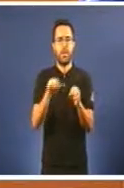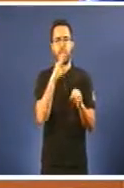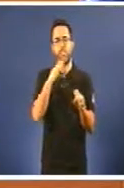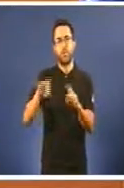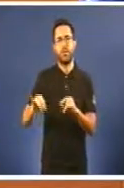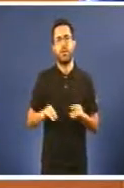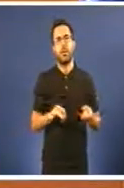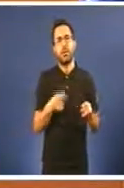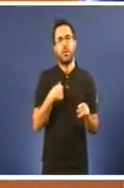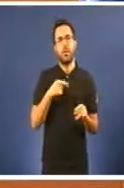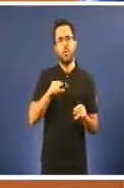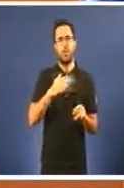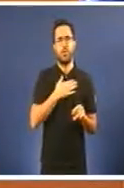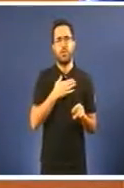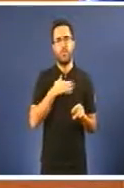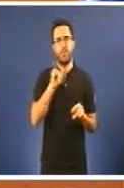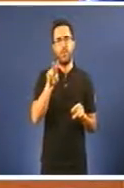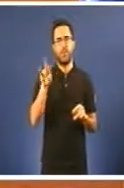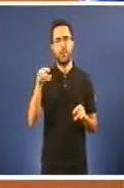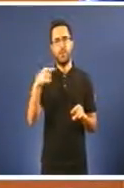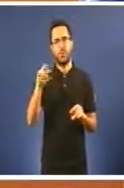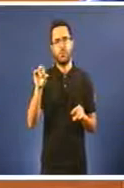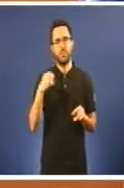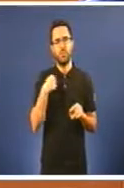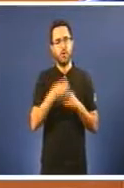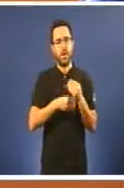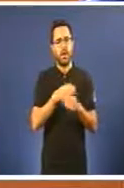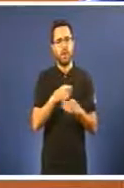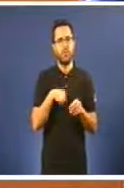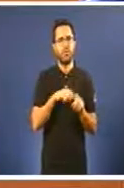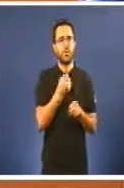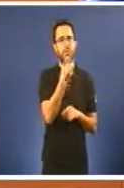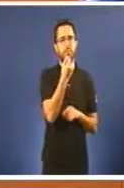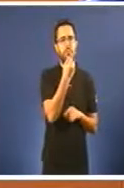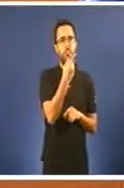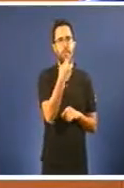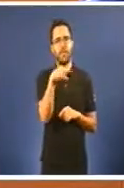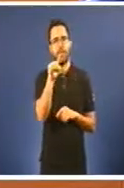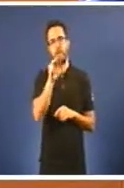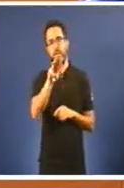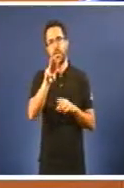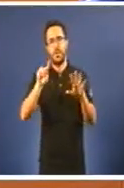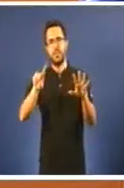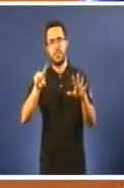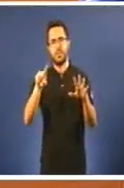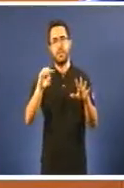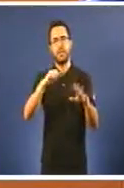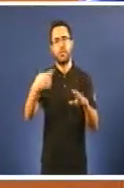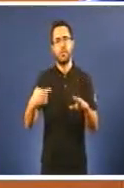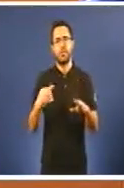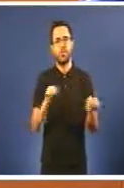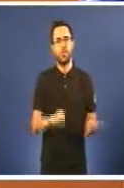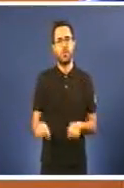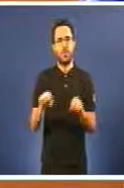do IUS iremos facer e faceremos vivendas protesidas 1.136 vivendas protesidas 24 xa